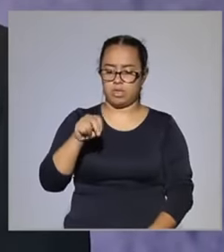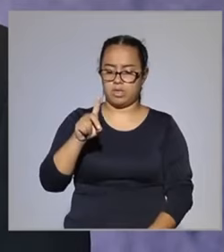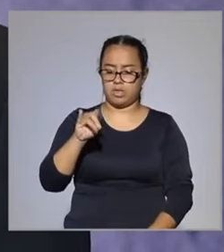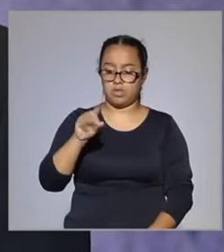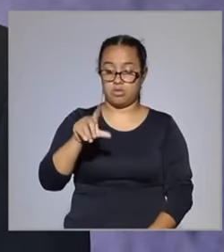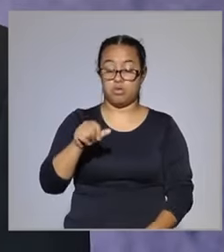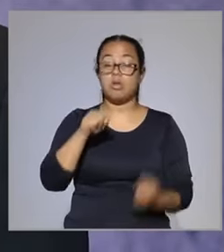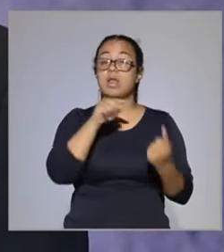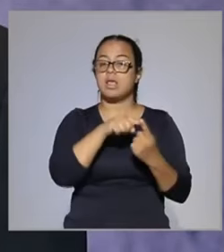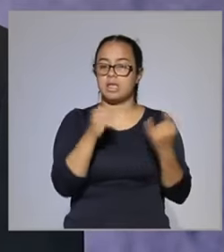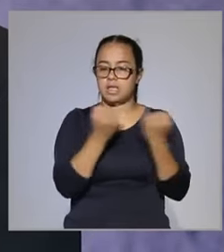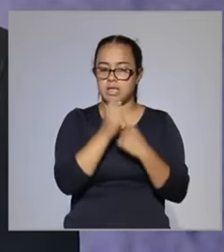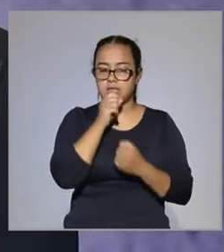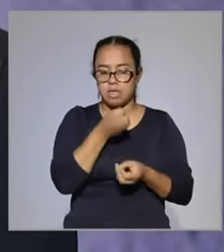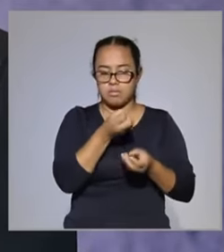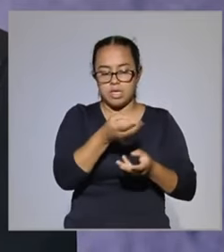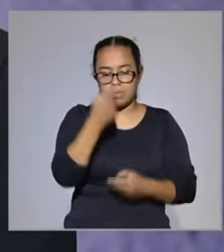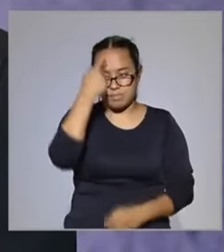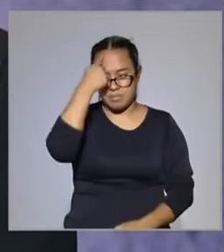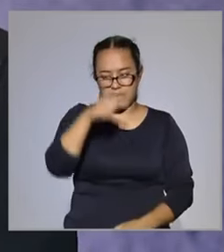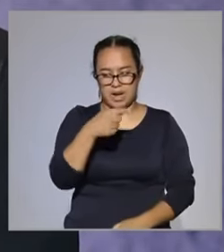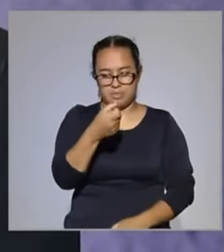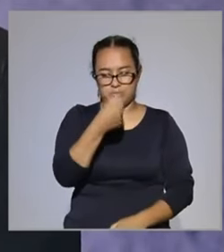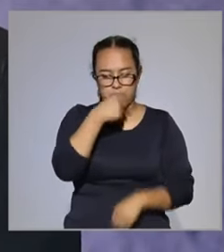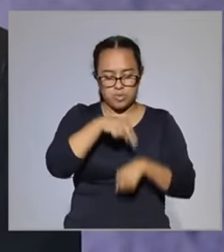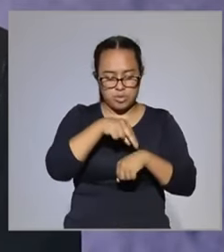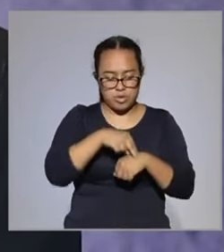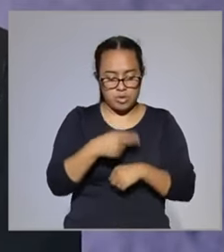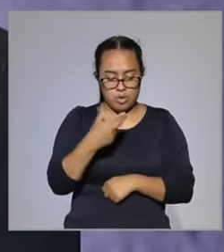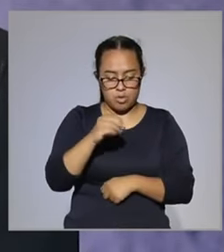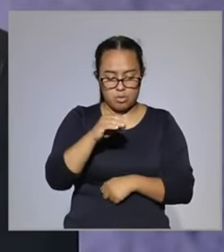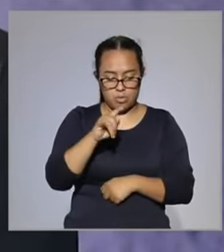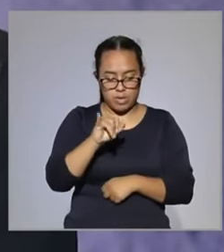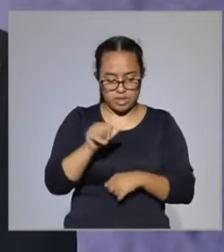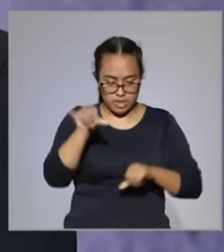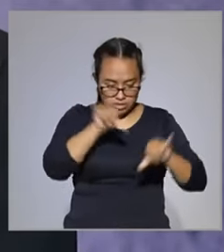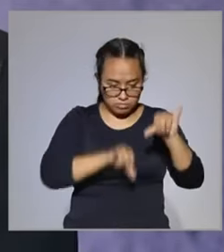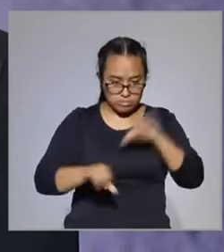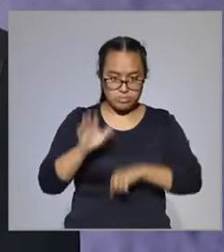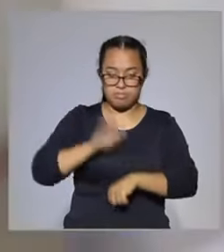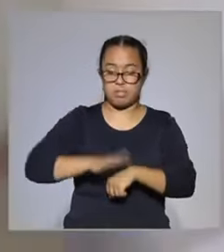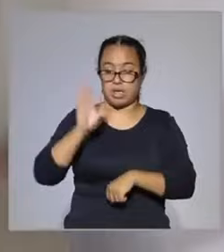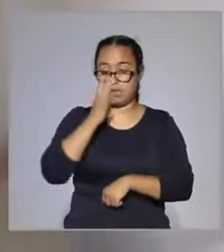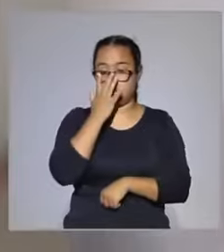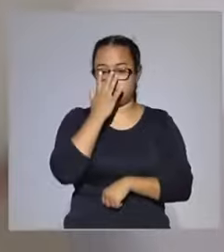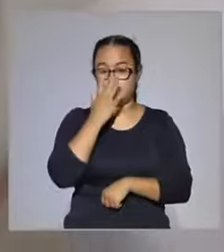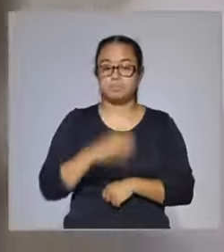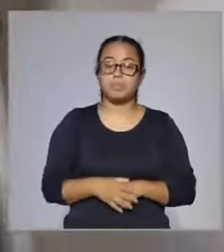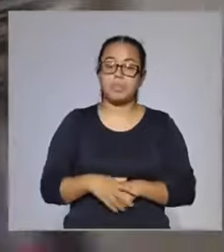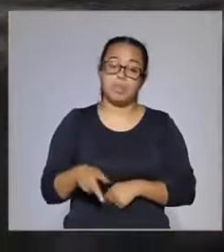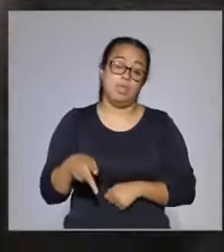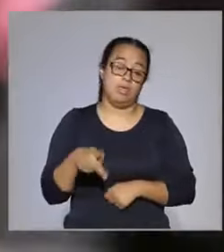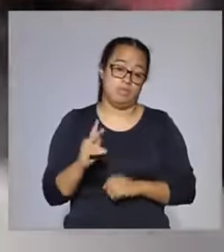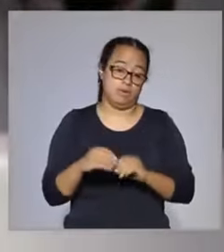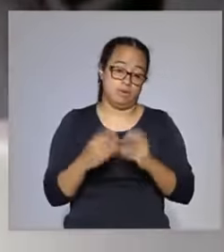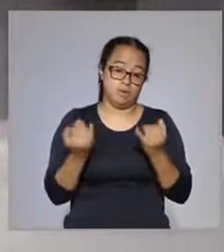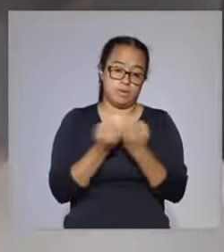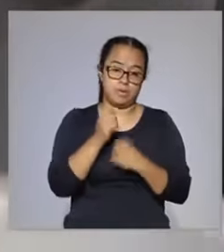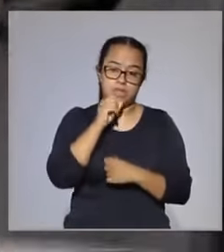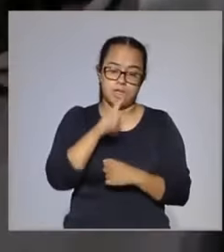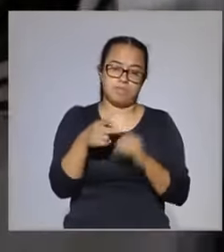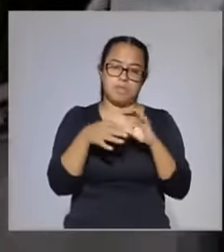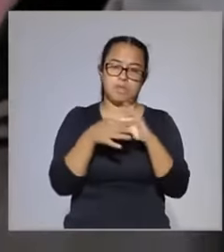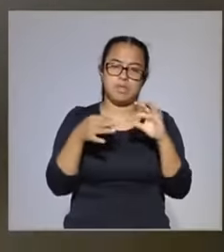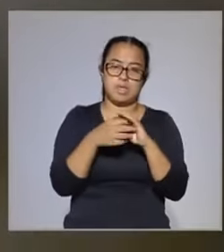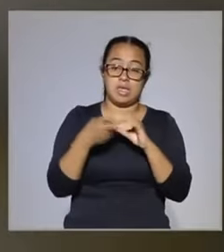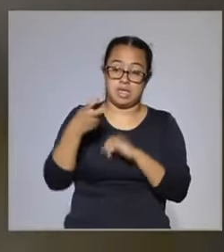que también dio aportes a la medicina homeopática en términos nacionales de conocimiento. Pero sin duda alguna también cabe mencionar